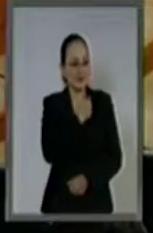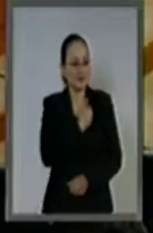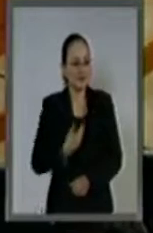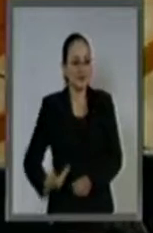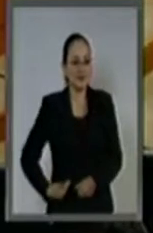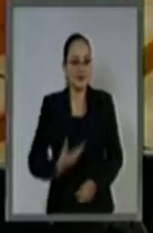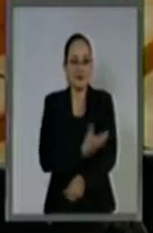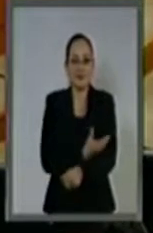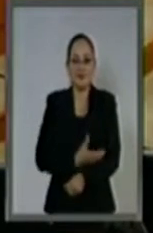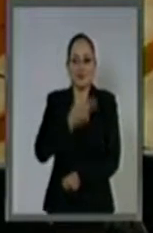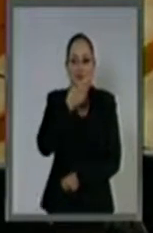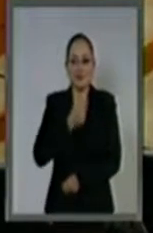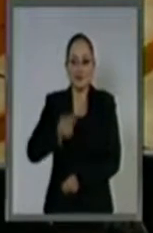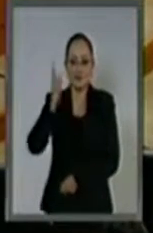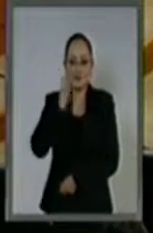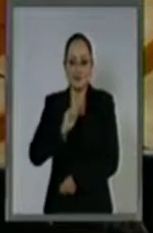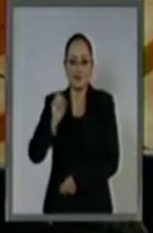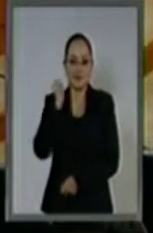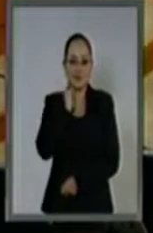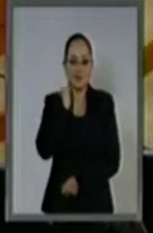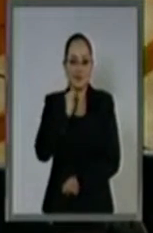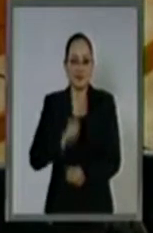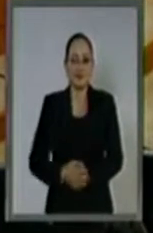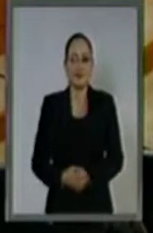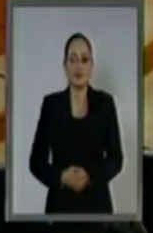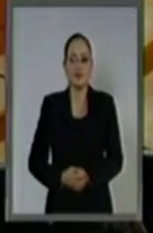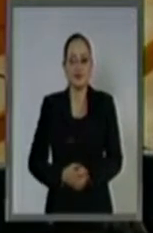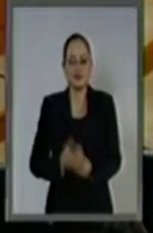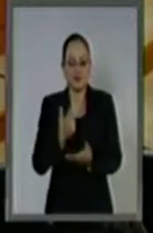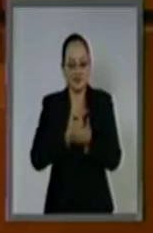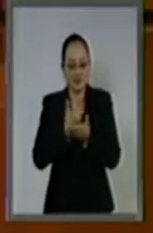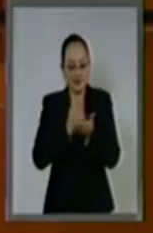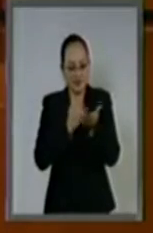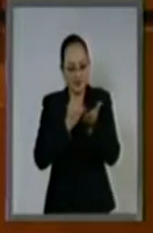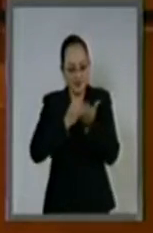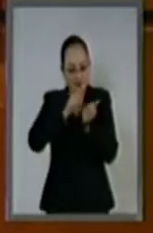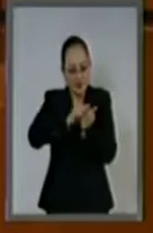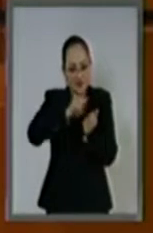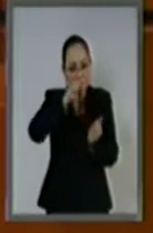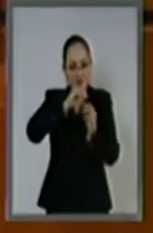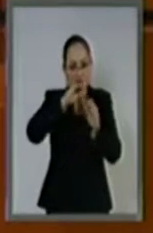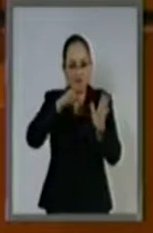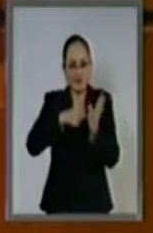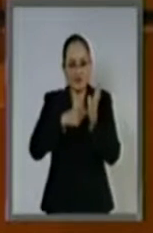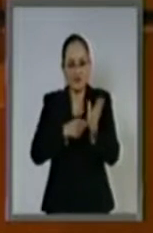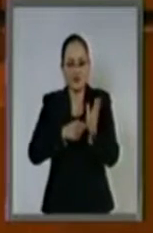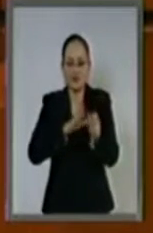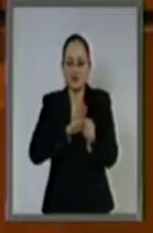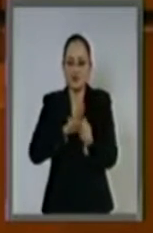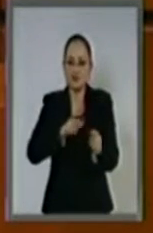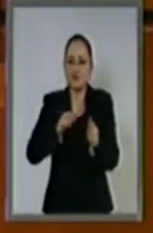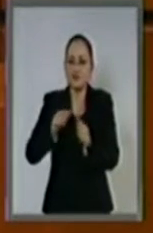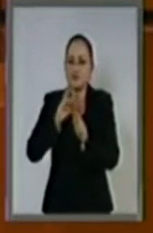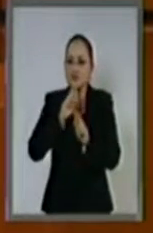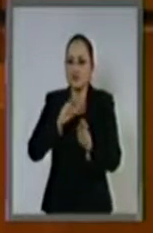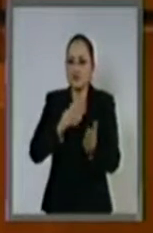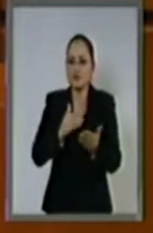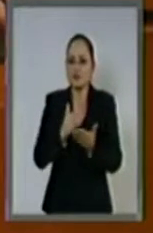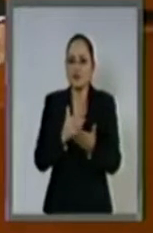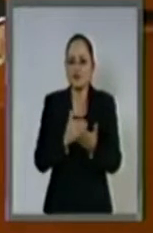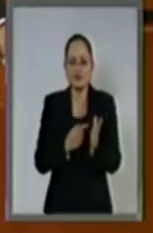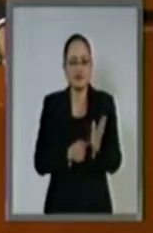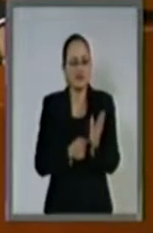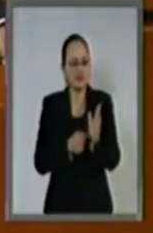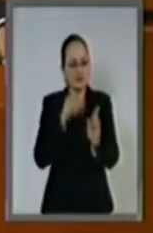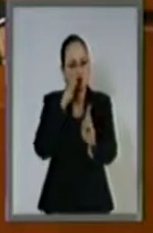Compañeros senadores, la rendición de cuentas sobre la gestión pública y sus resultados representan la columna